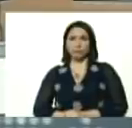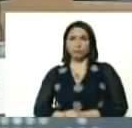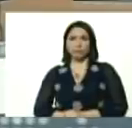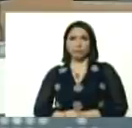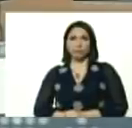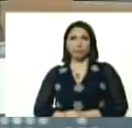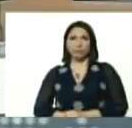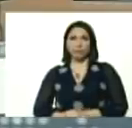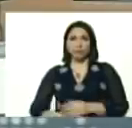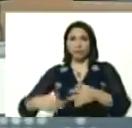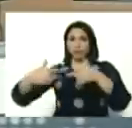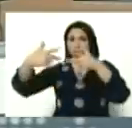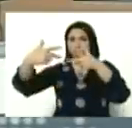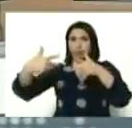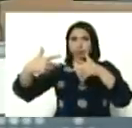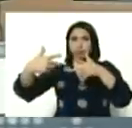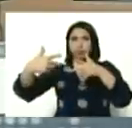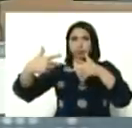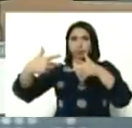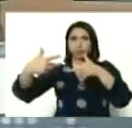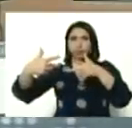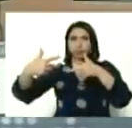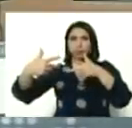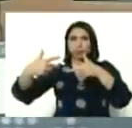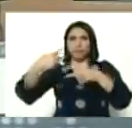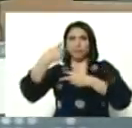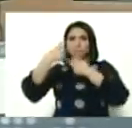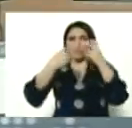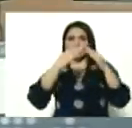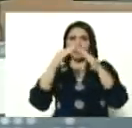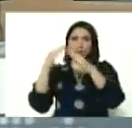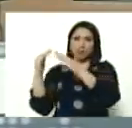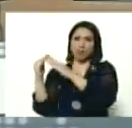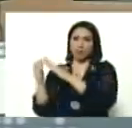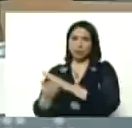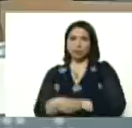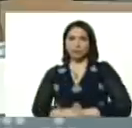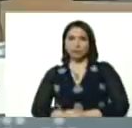por videoconferencia, la visita casa por casa,